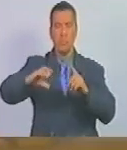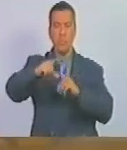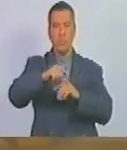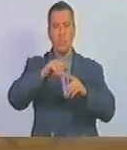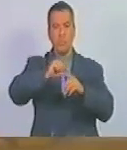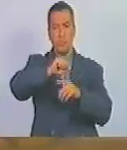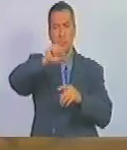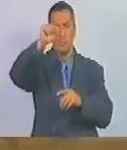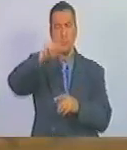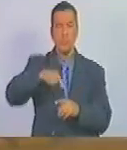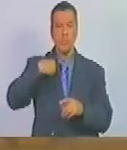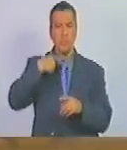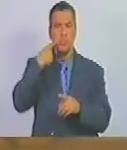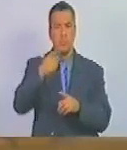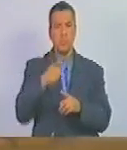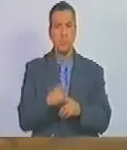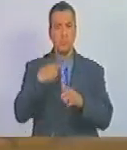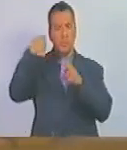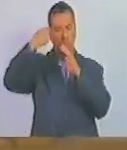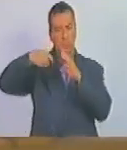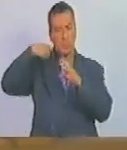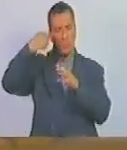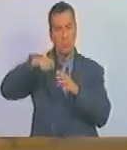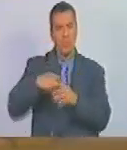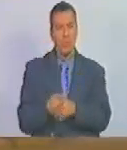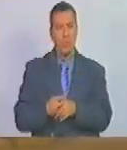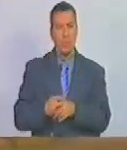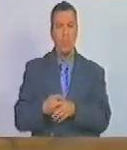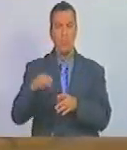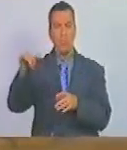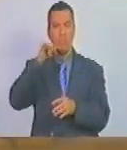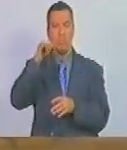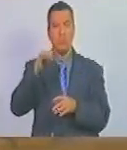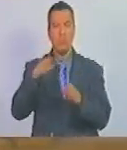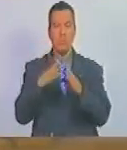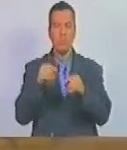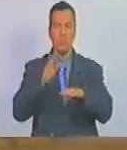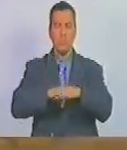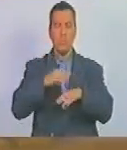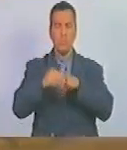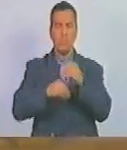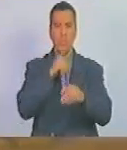realizó películas para denunciar el holocausto